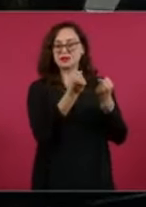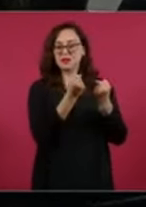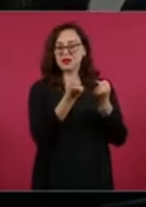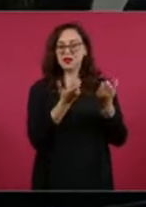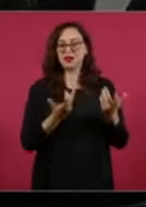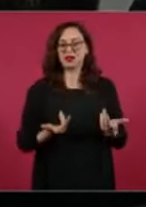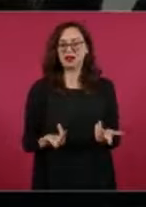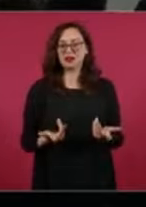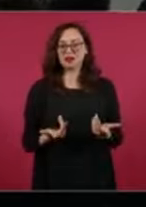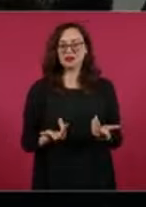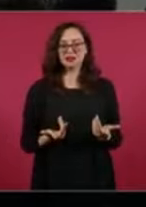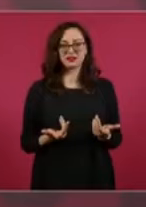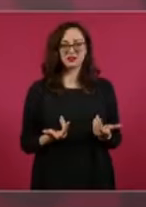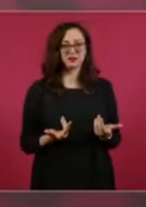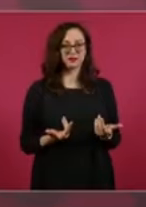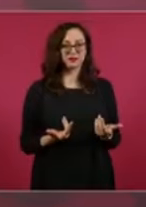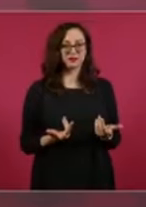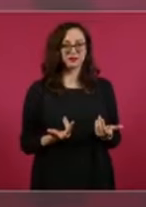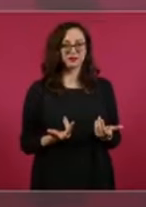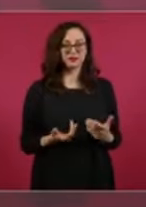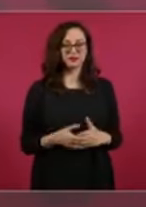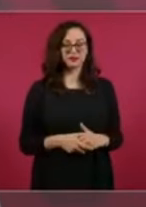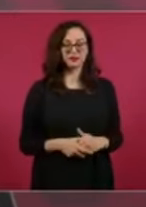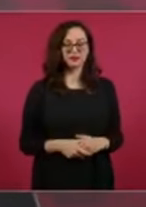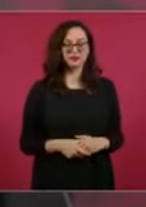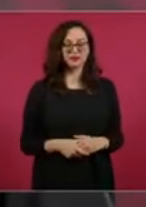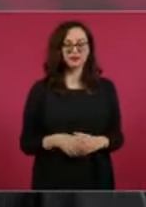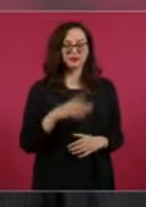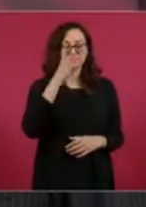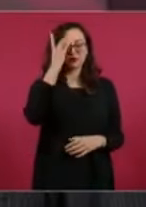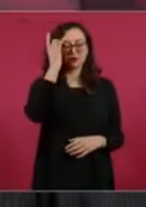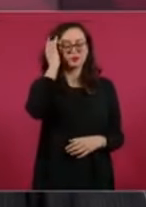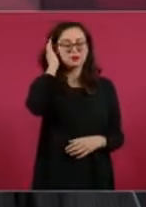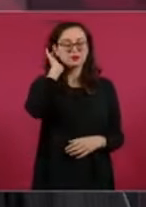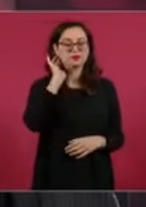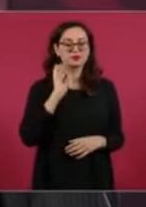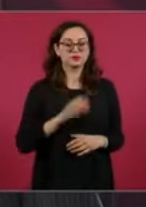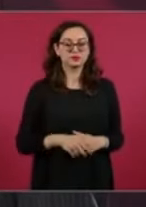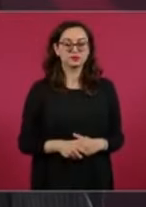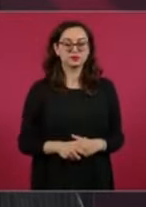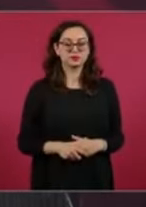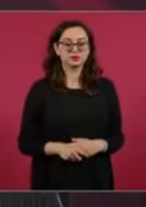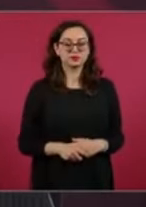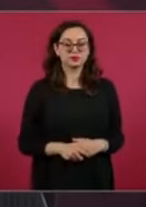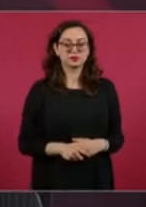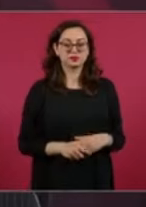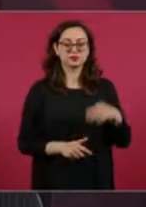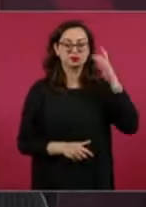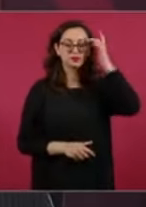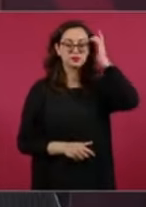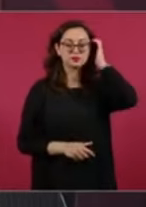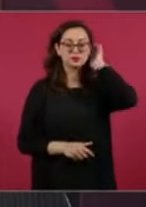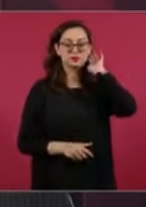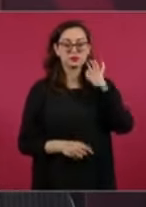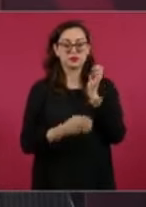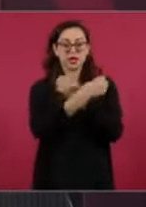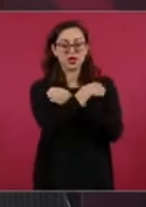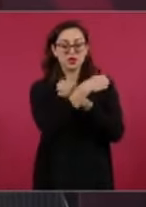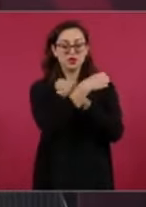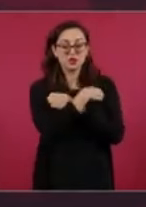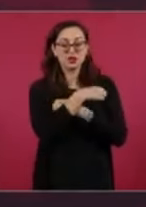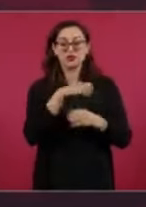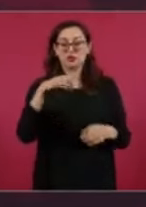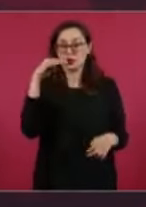se impulsa la educación pública,